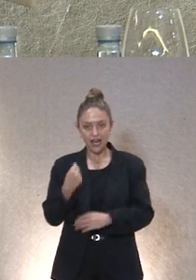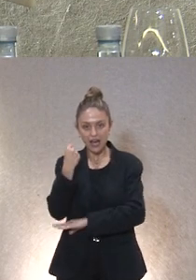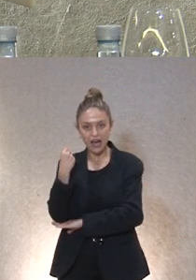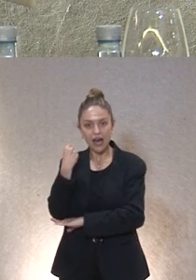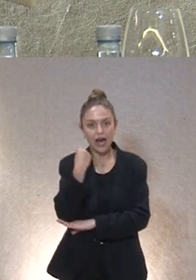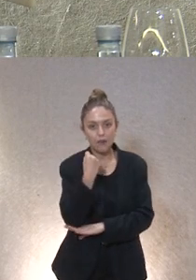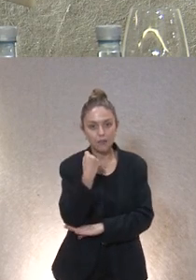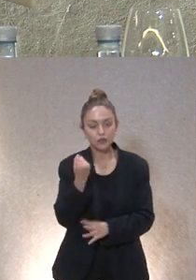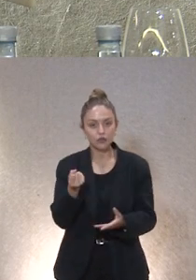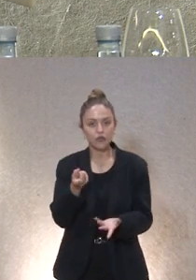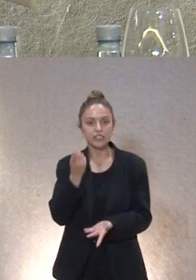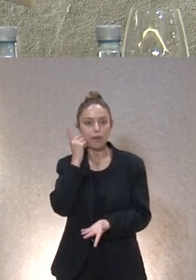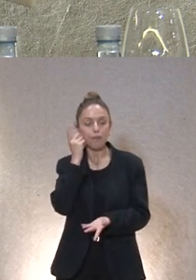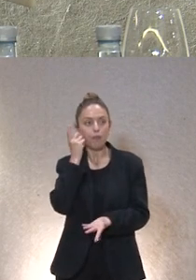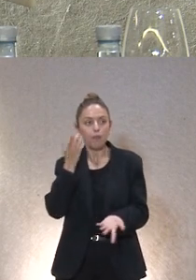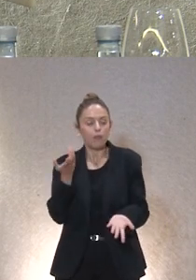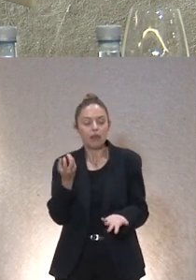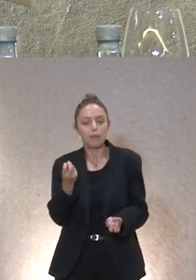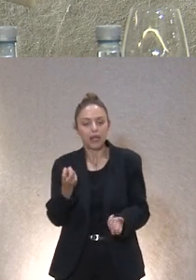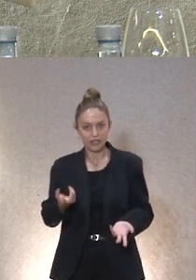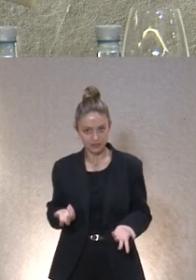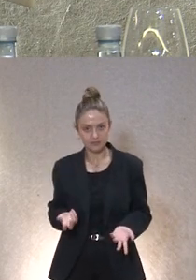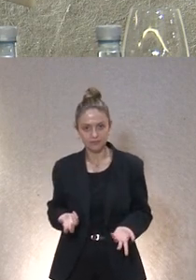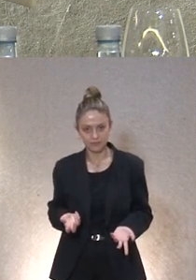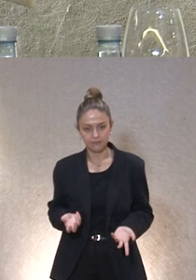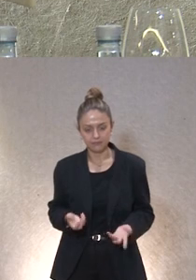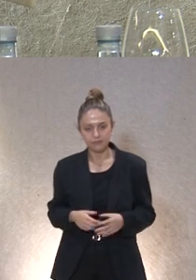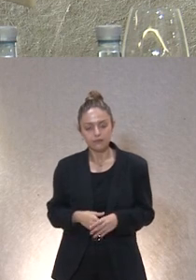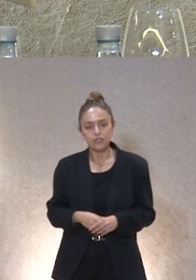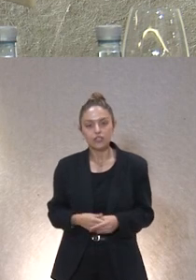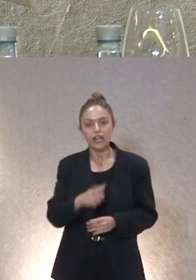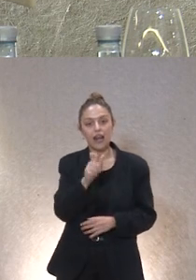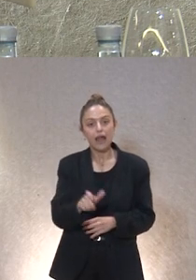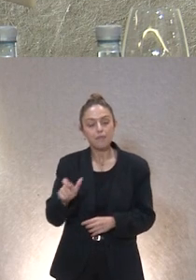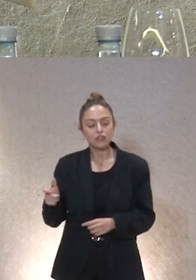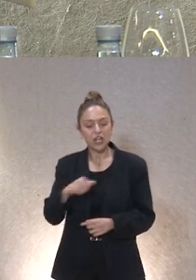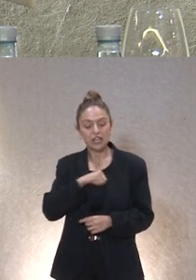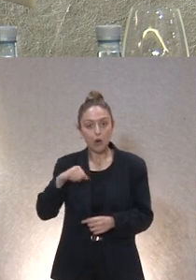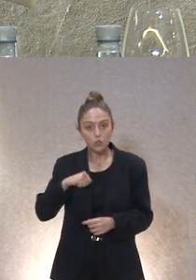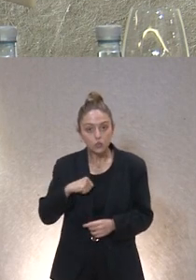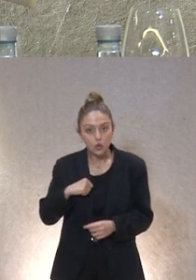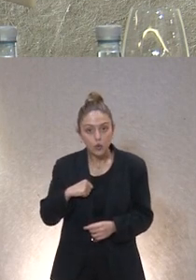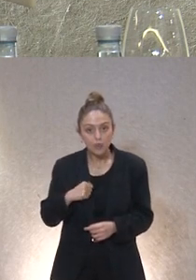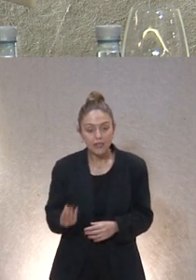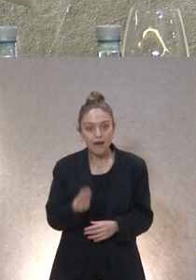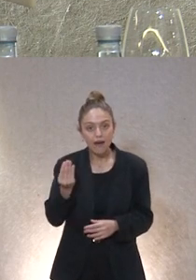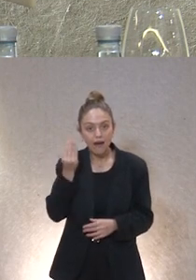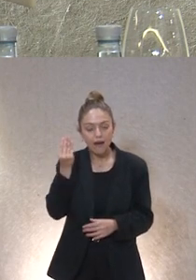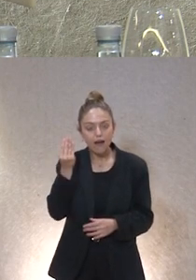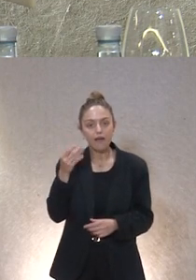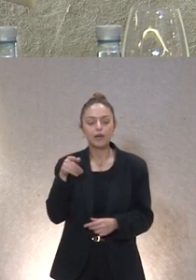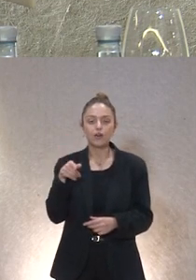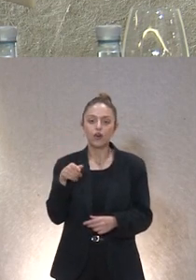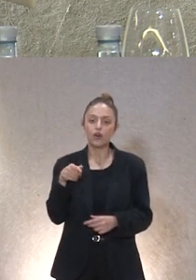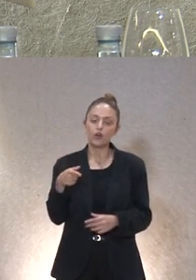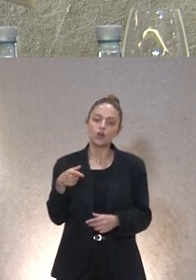no te va a pedir ni un teléfono evidentemente entonces claro las personas con más autonomía son las que más demandantes